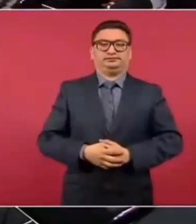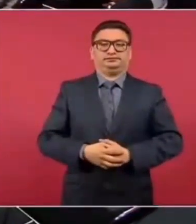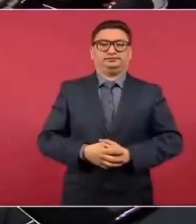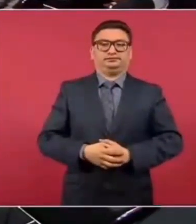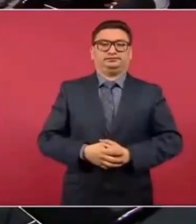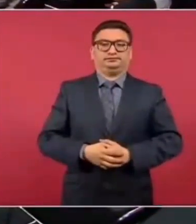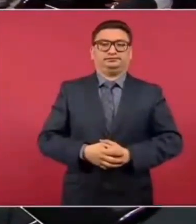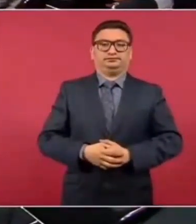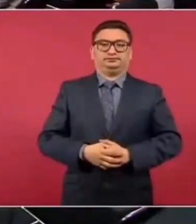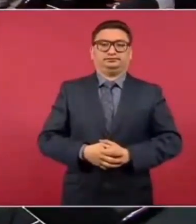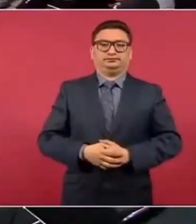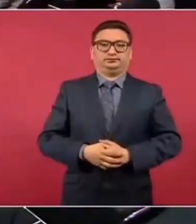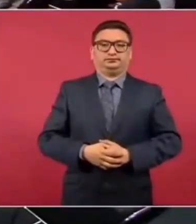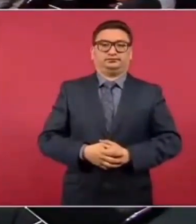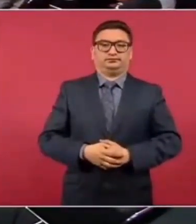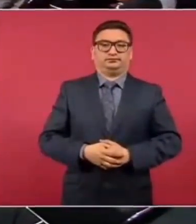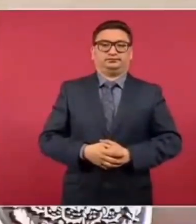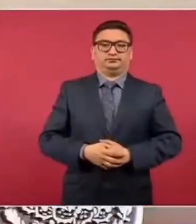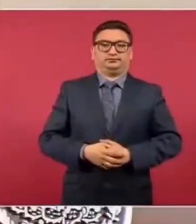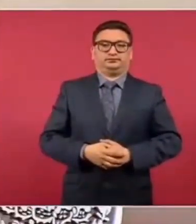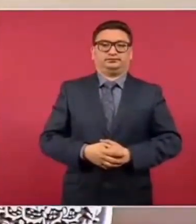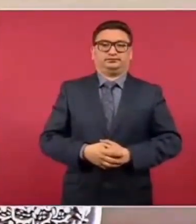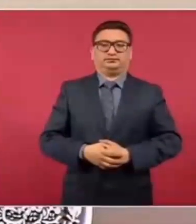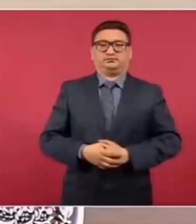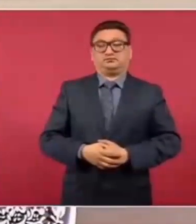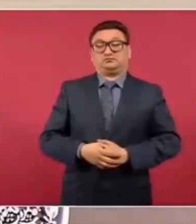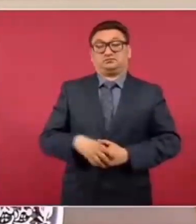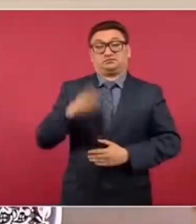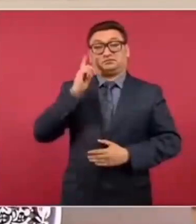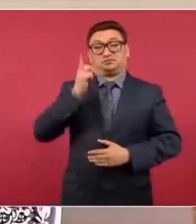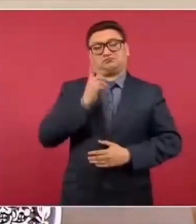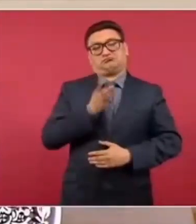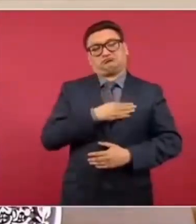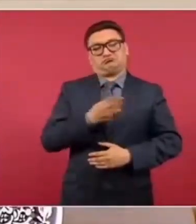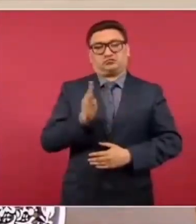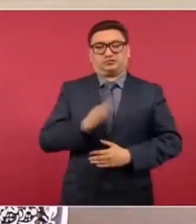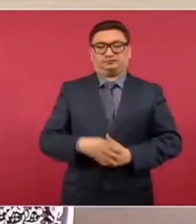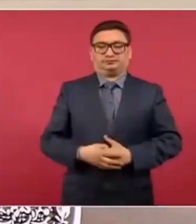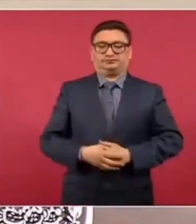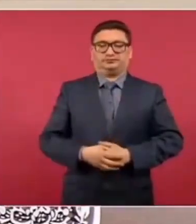Y sí, sería muy bueno que se informara.